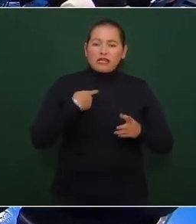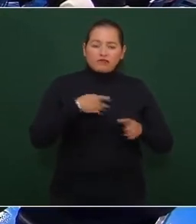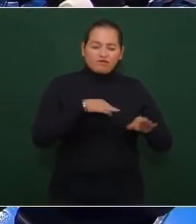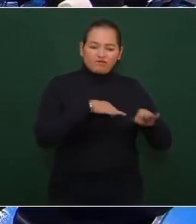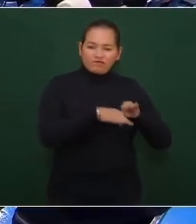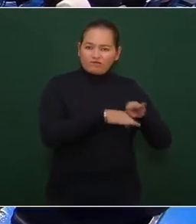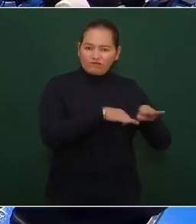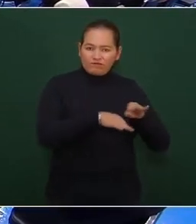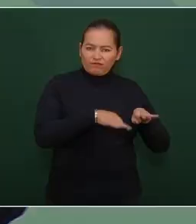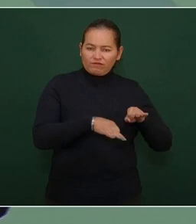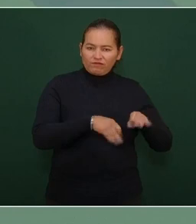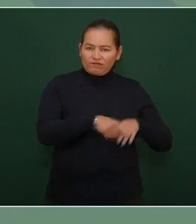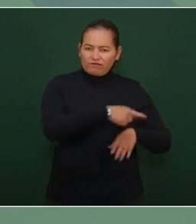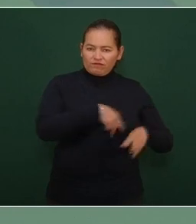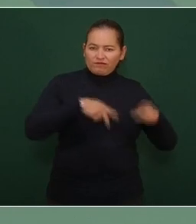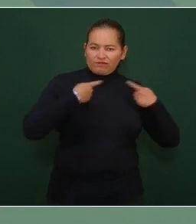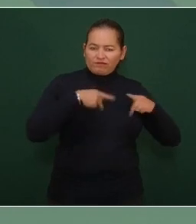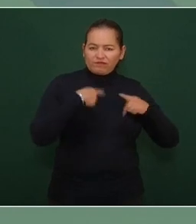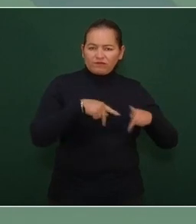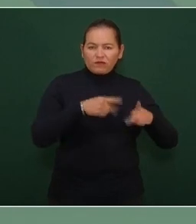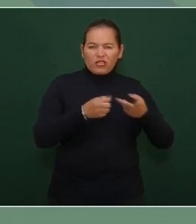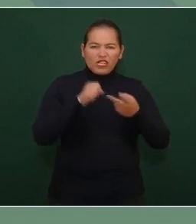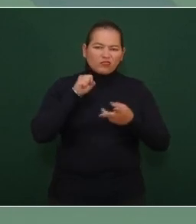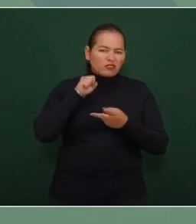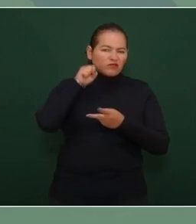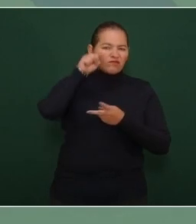y a los sindicatos